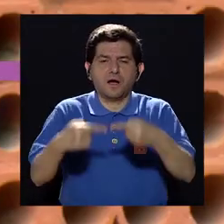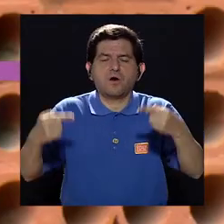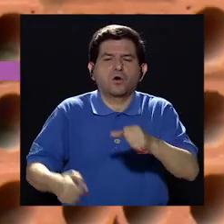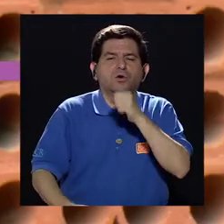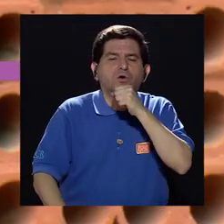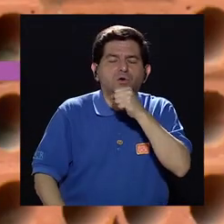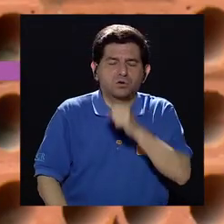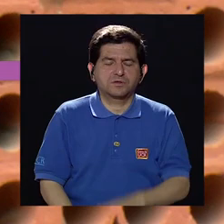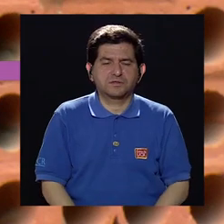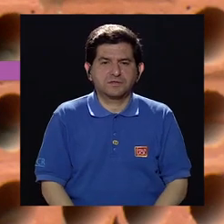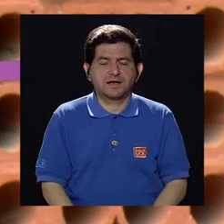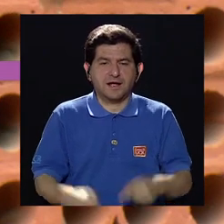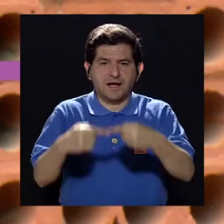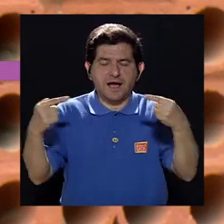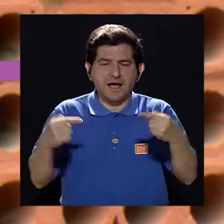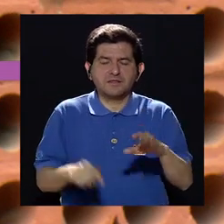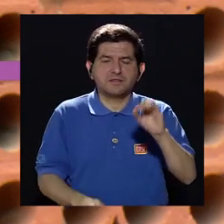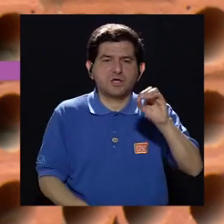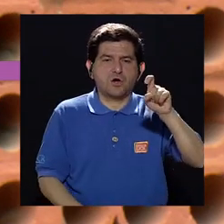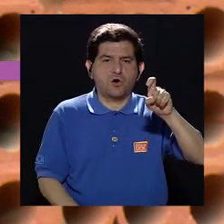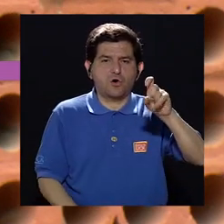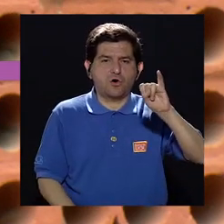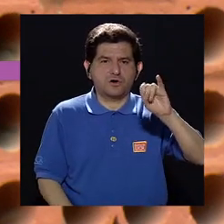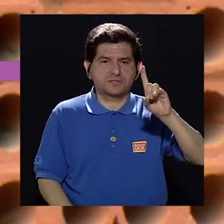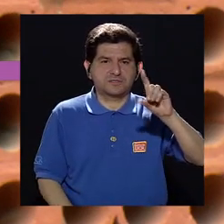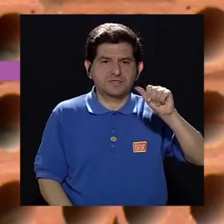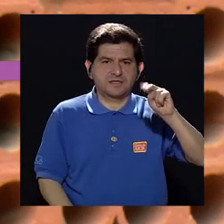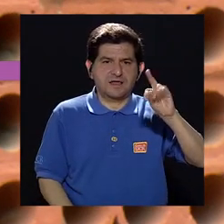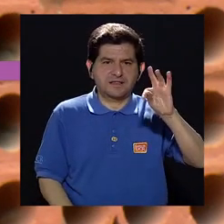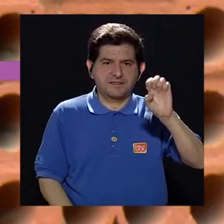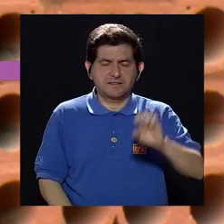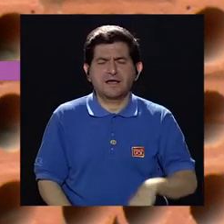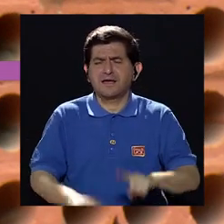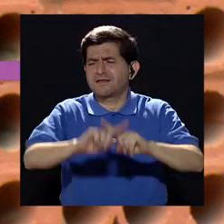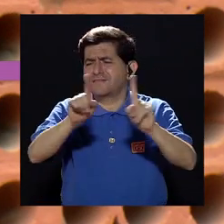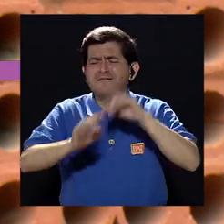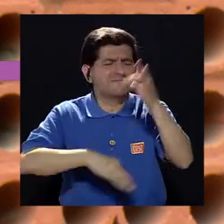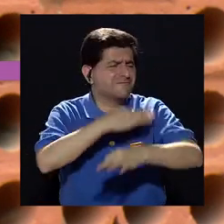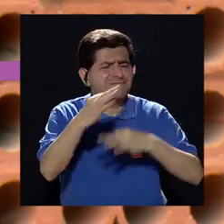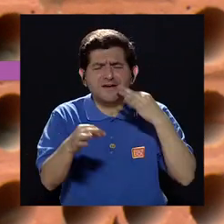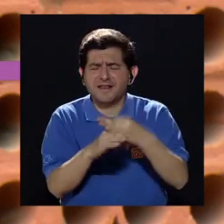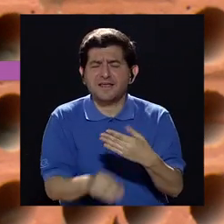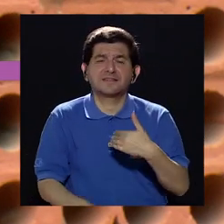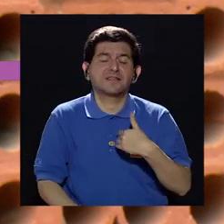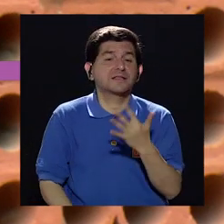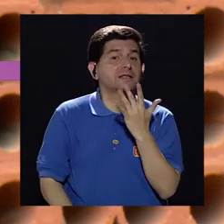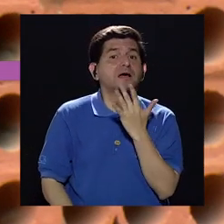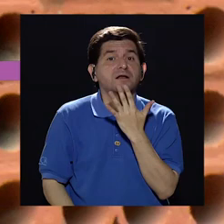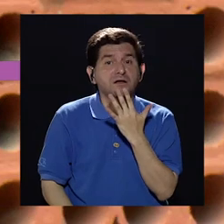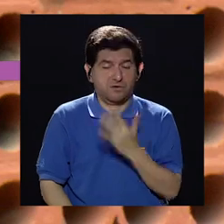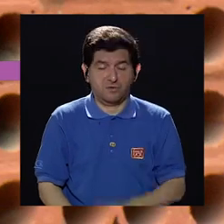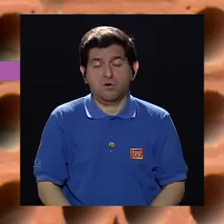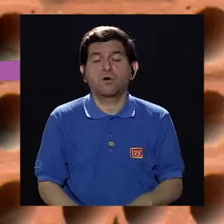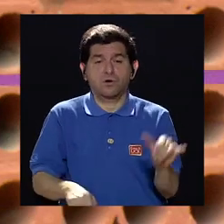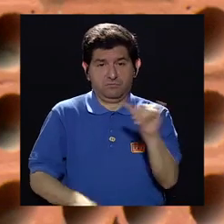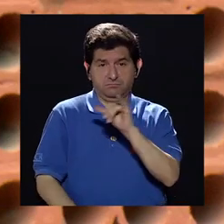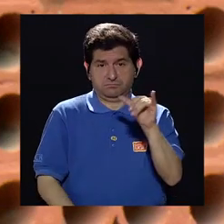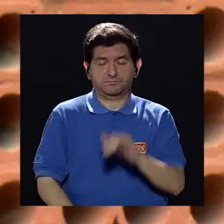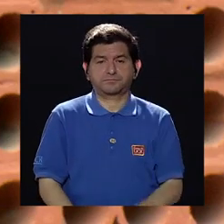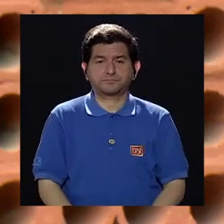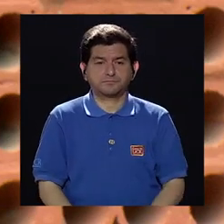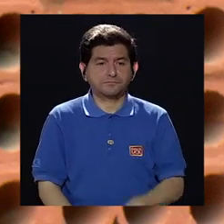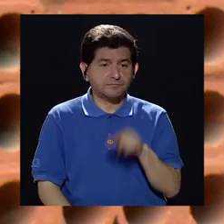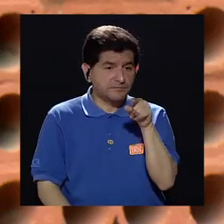envejecimiento con antioxidantes. Existe una gama muy, muy amplia, tienen color y demás.